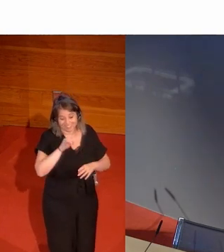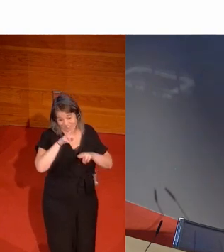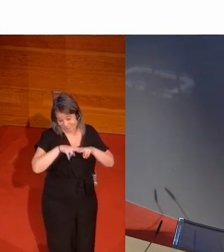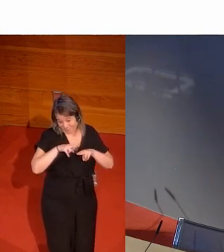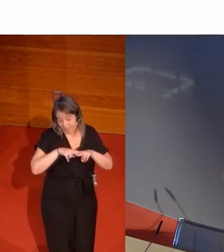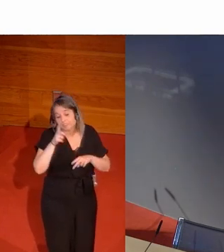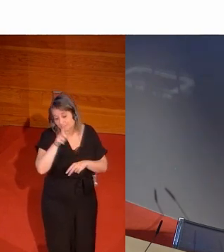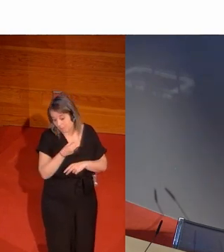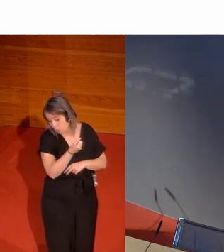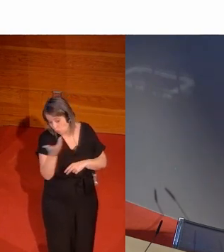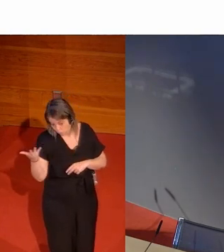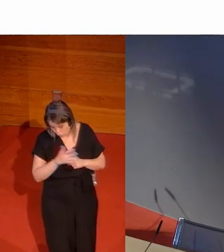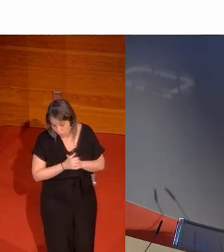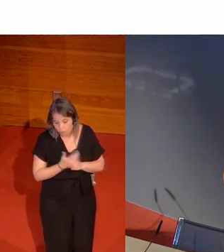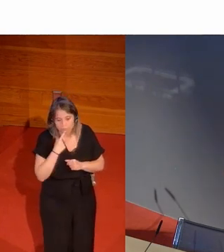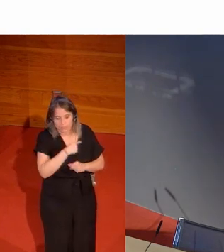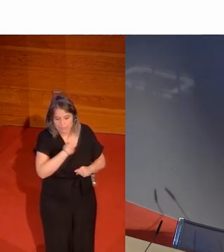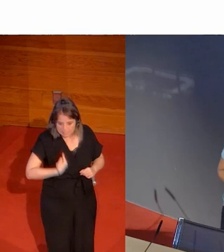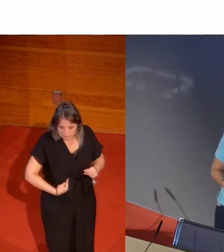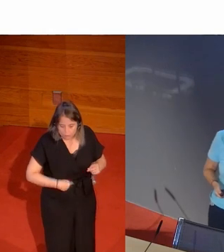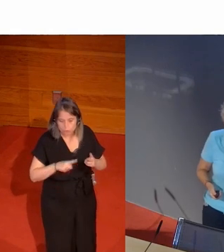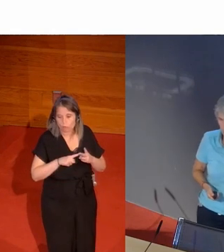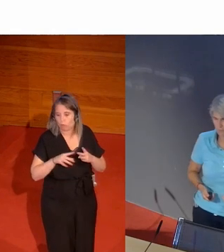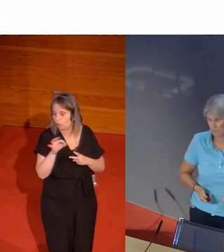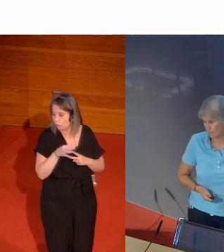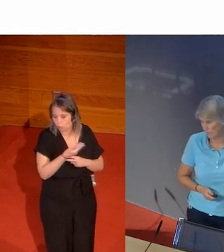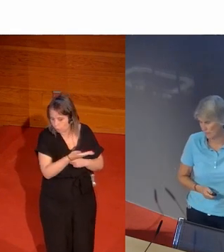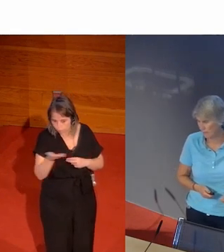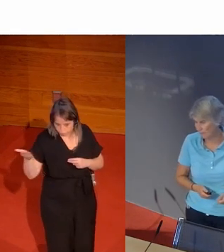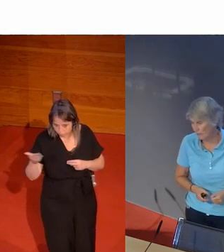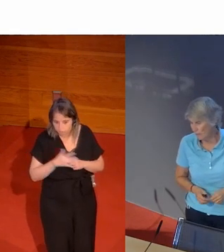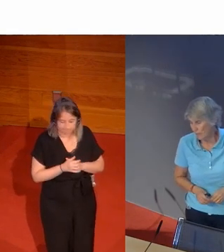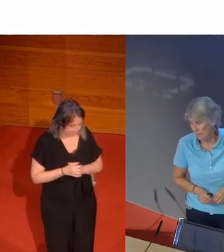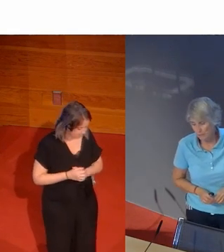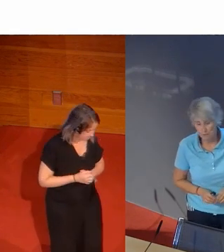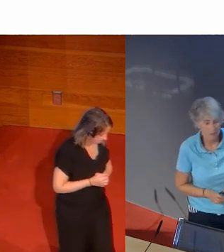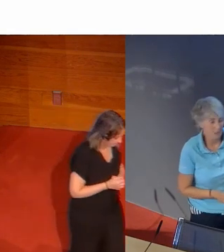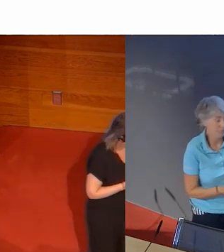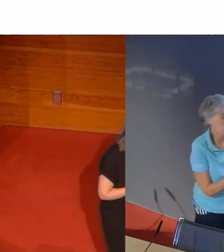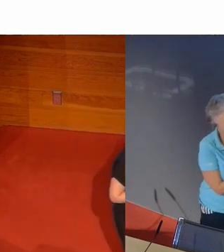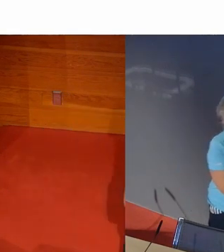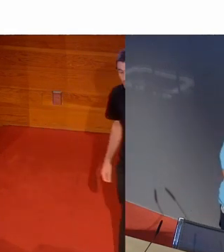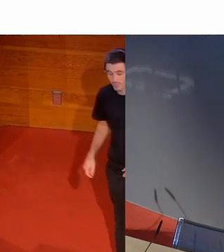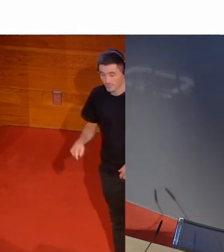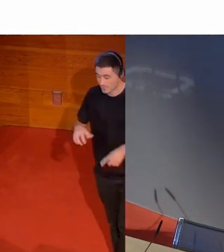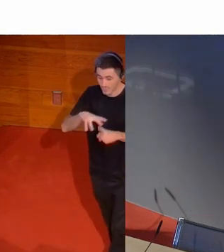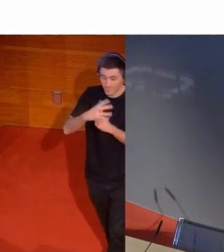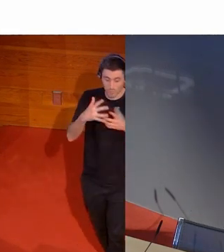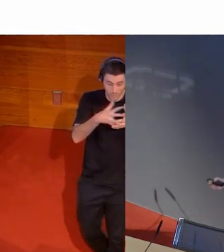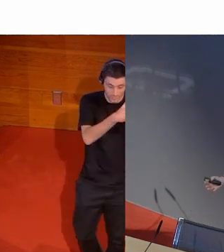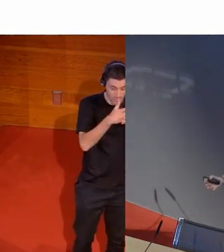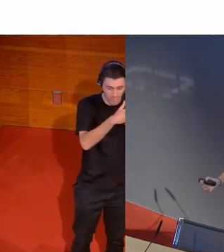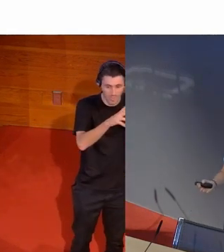pero también me refiero a otros de chino con toda la cantidad de migrantes que tienen y esto que pasa en Estados